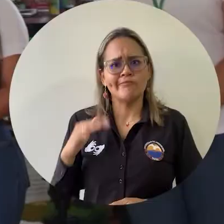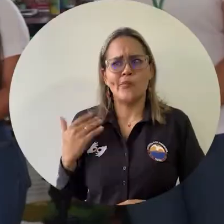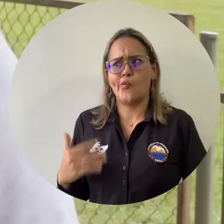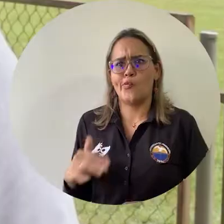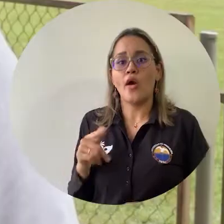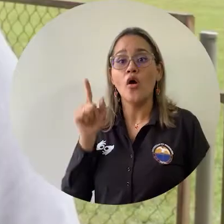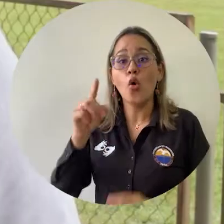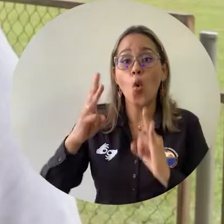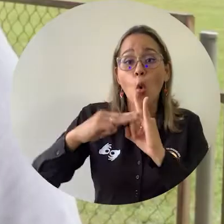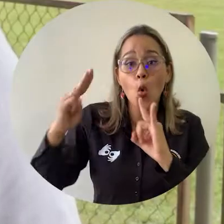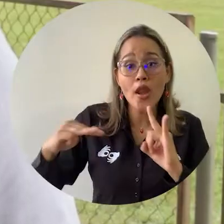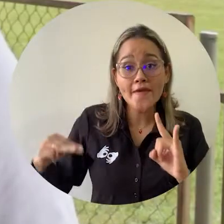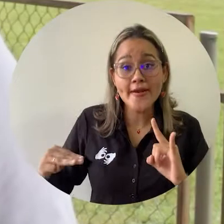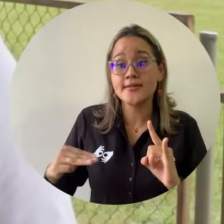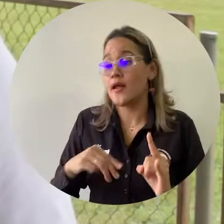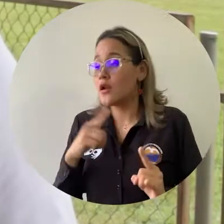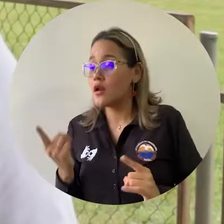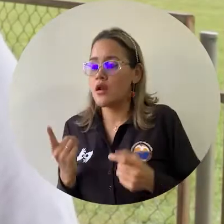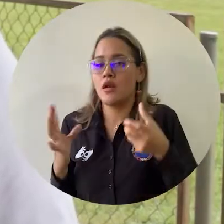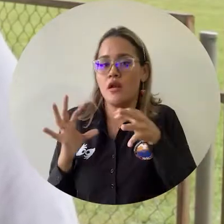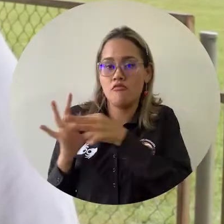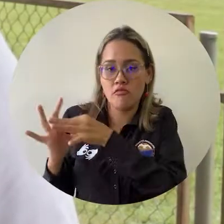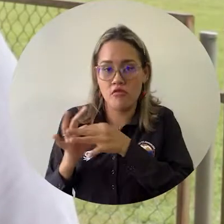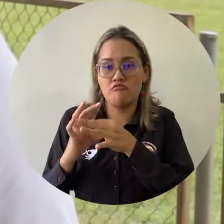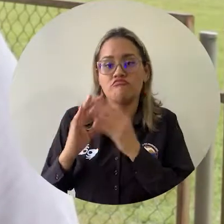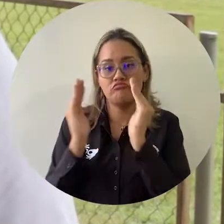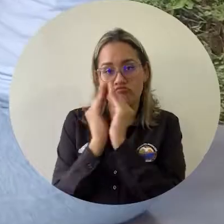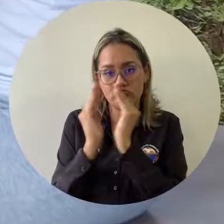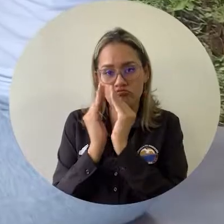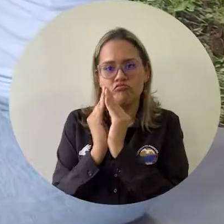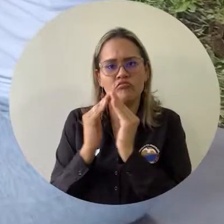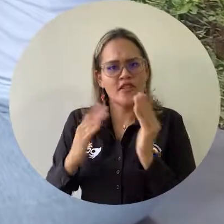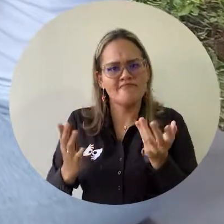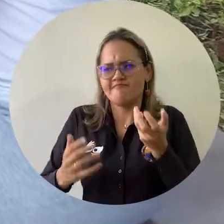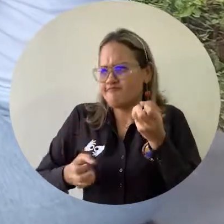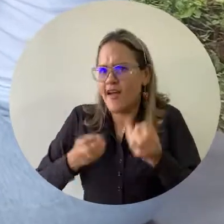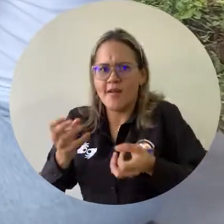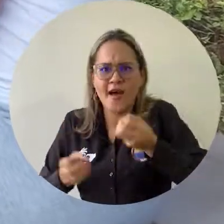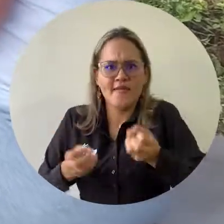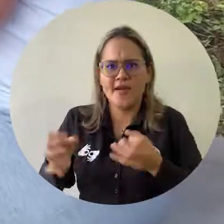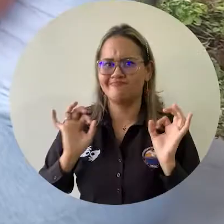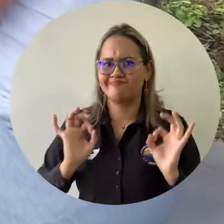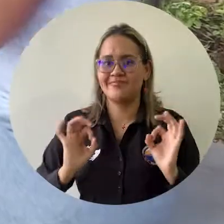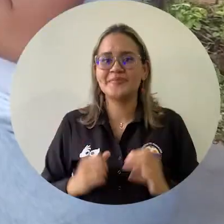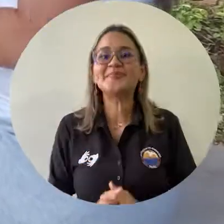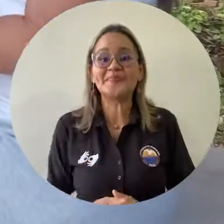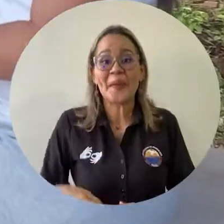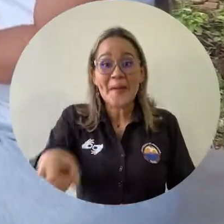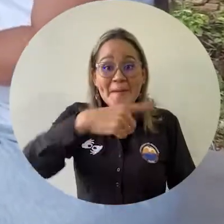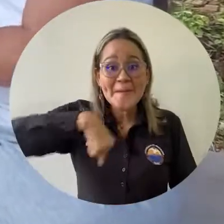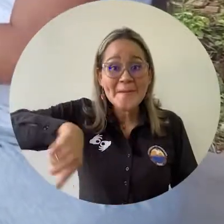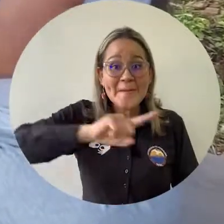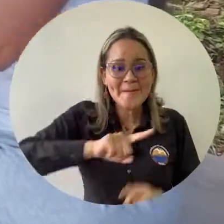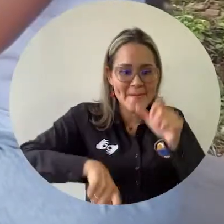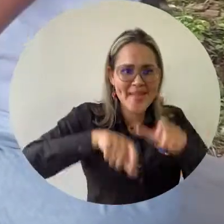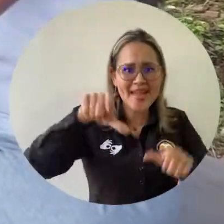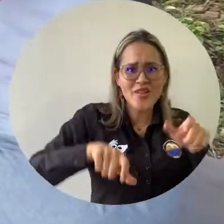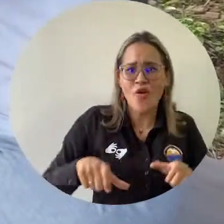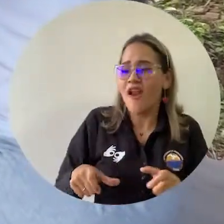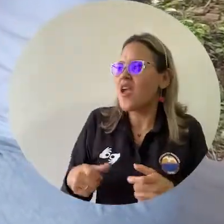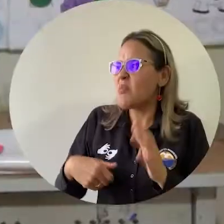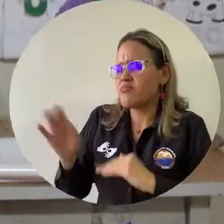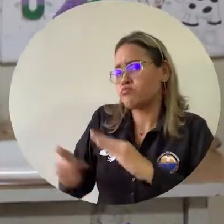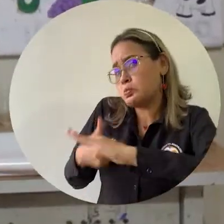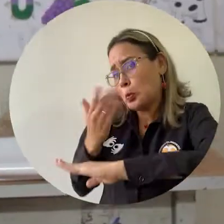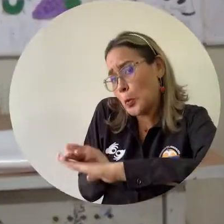hizo la Universidad en Magdalena en colaboración con el bienestar familiar, las iniciativas comunitarias. Los beneficiarios presentaron propuestas